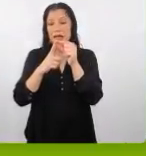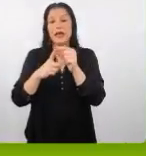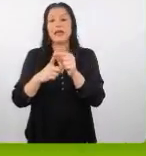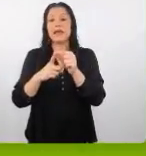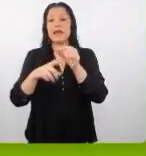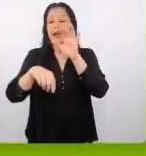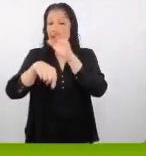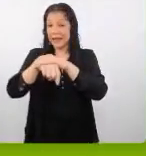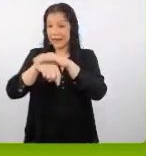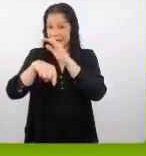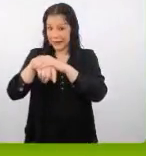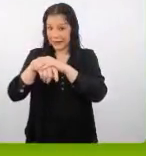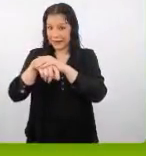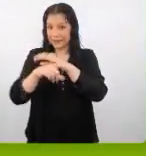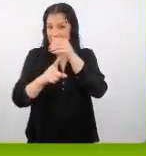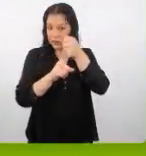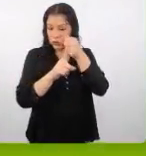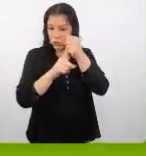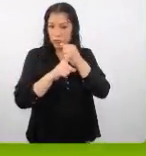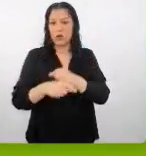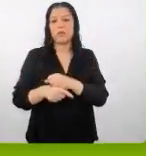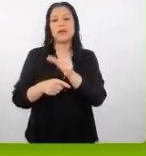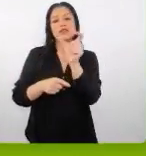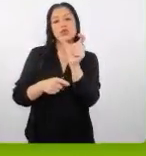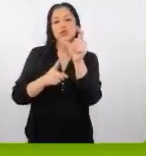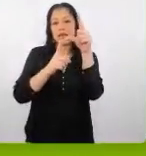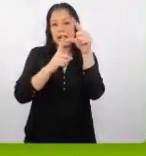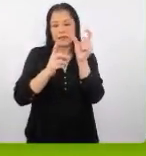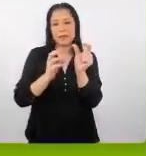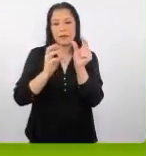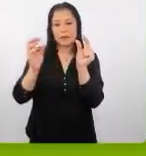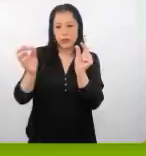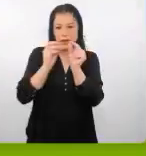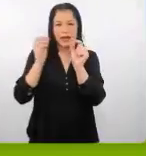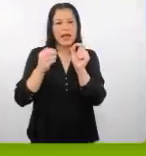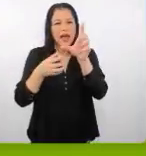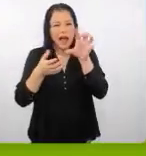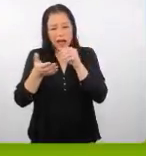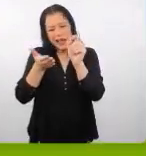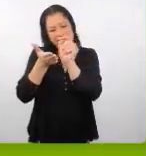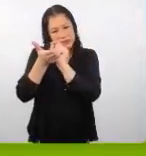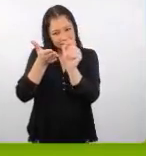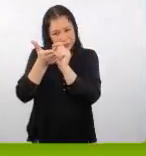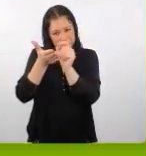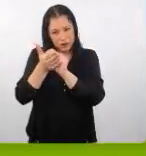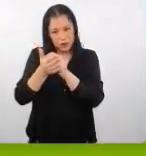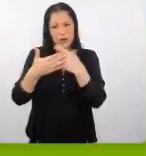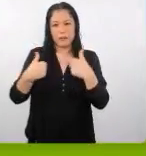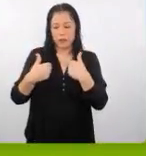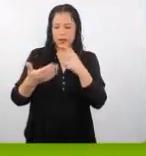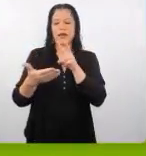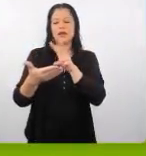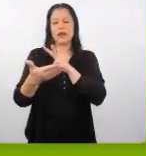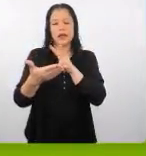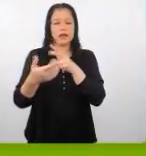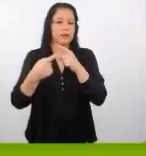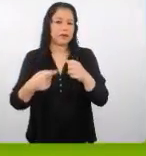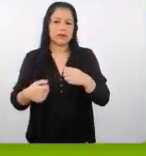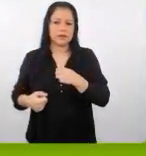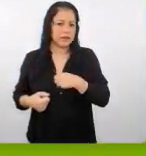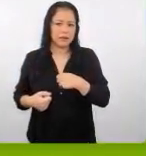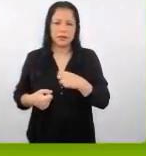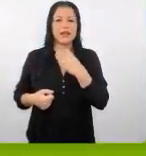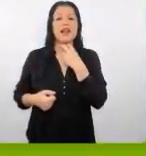inglés a este silabario para poder colocarlo para poder escribirlo así y poder ellos según ellos leer pero lamentablemente no lo